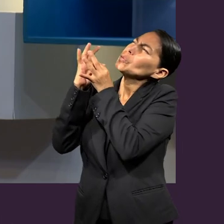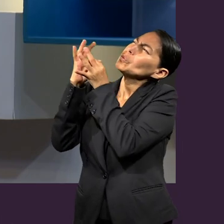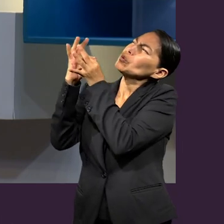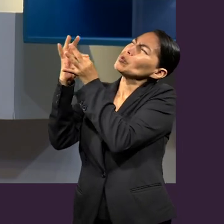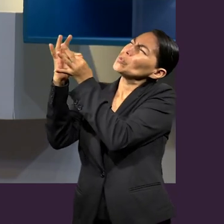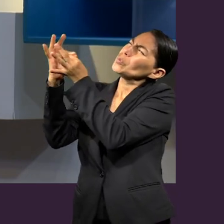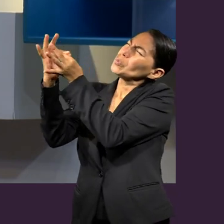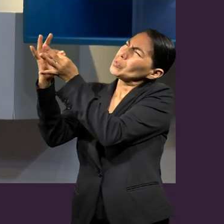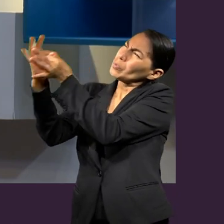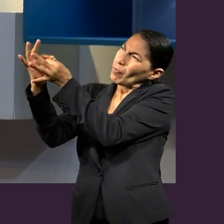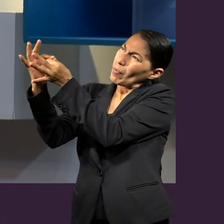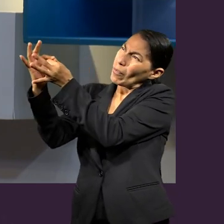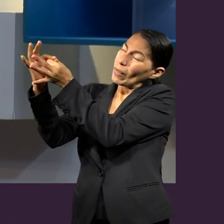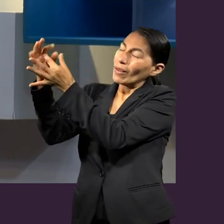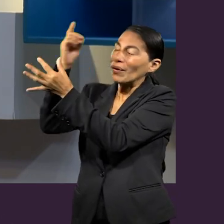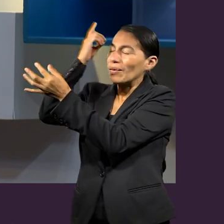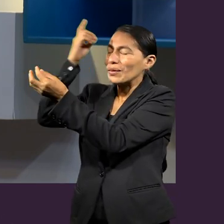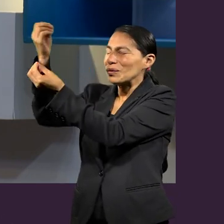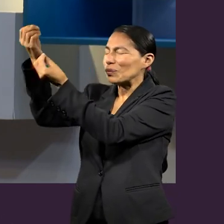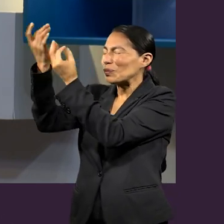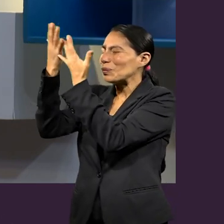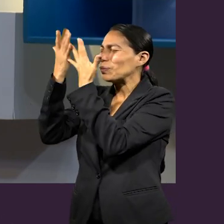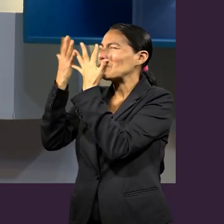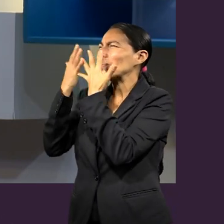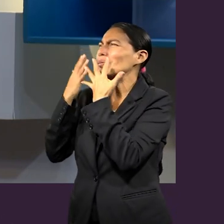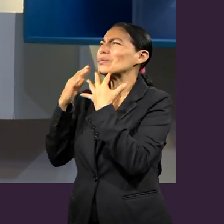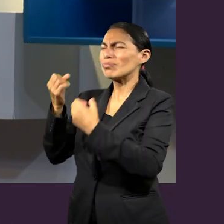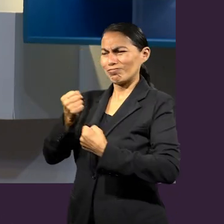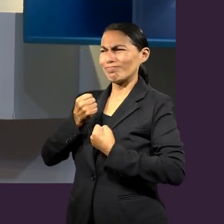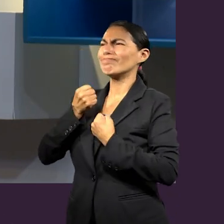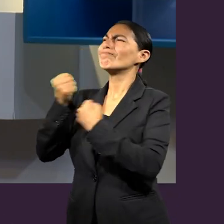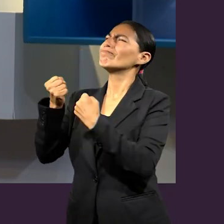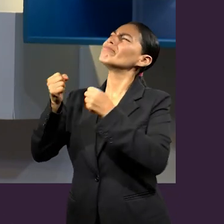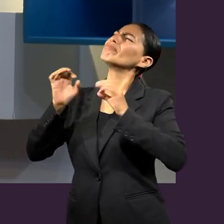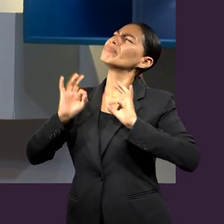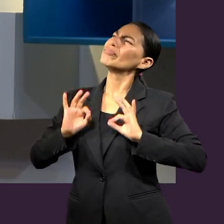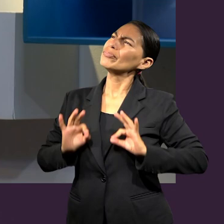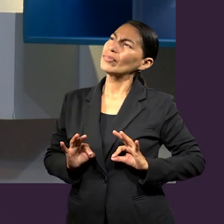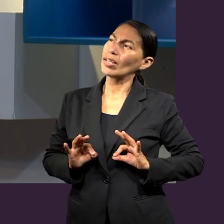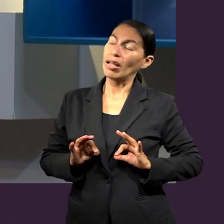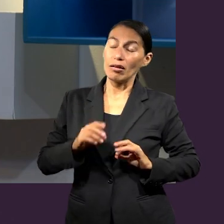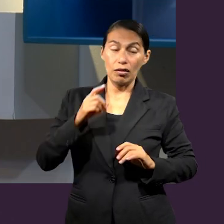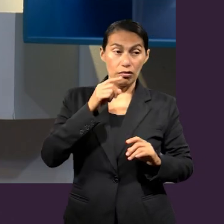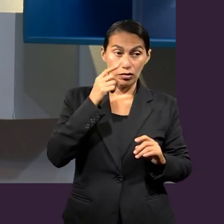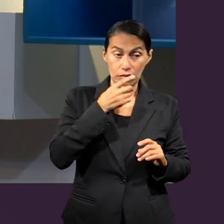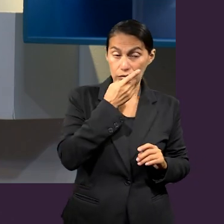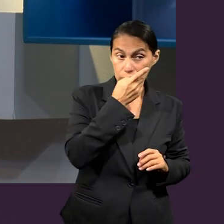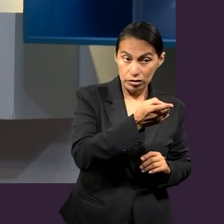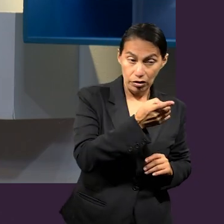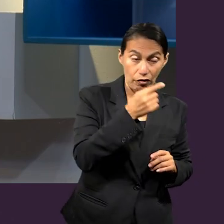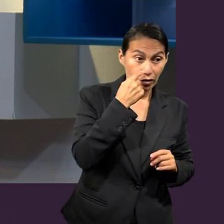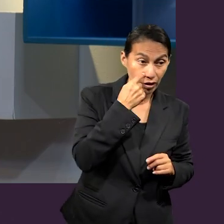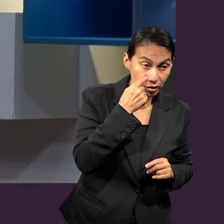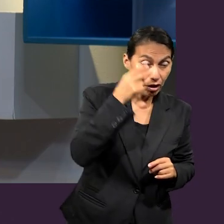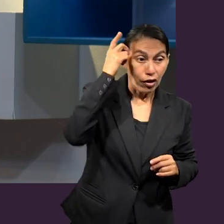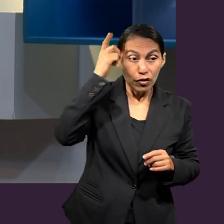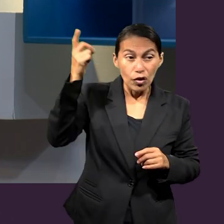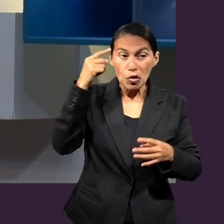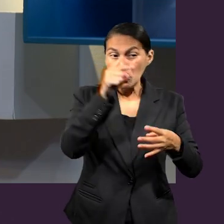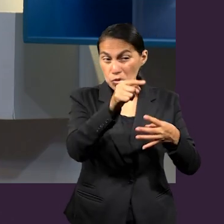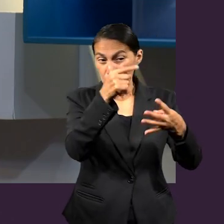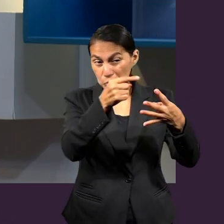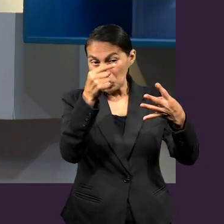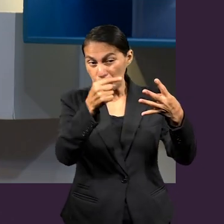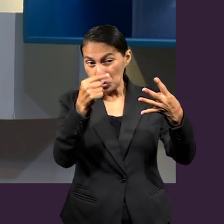circunstanciales, emocionales, y nos aferramos a algo muy maravilloso con una seguridad que él decía que Dios ha hecho